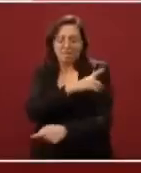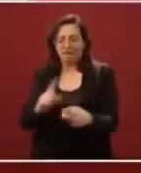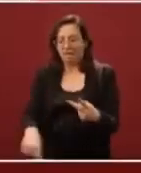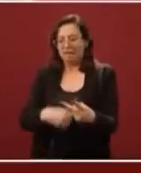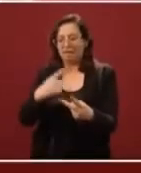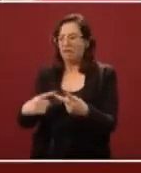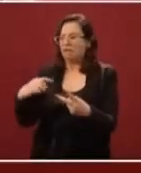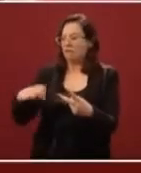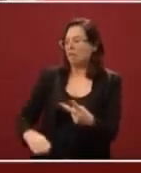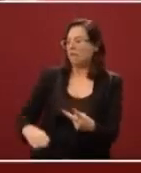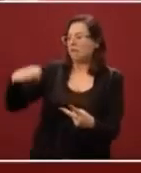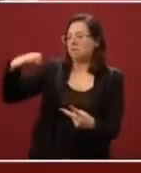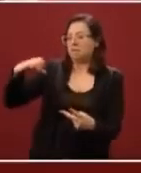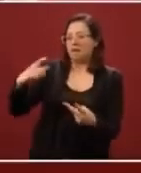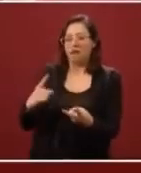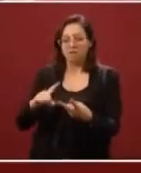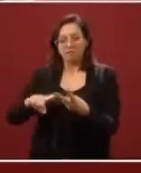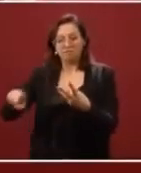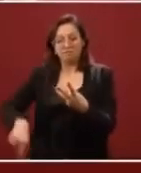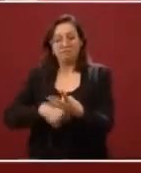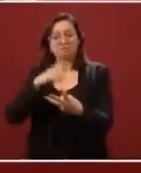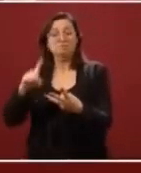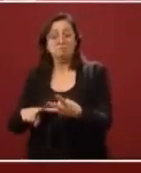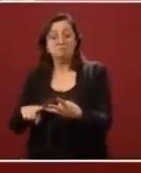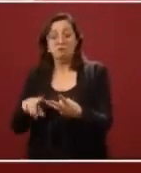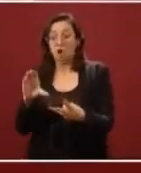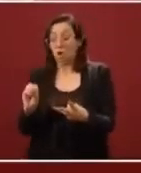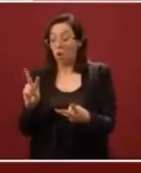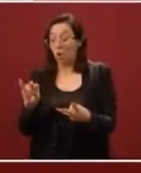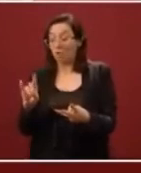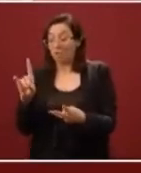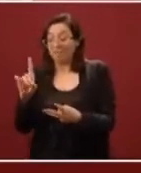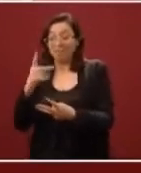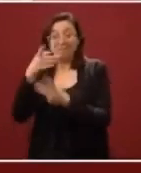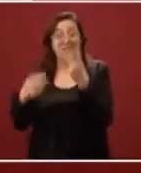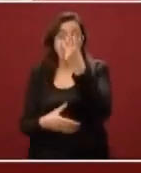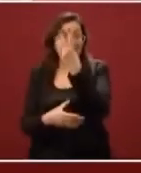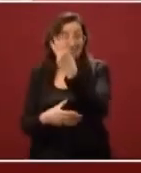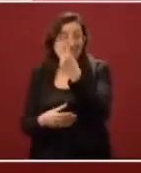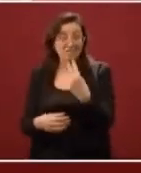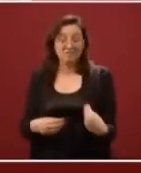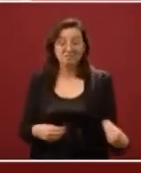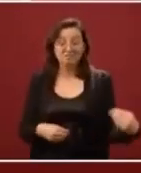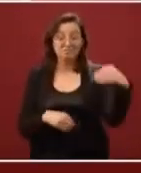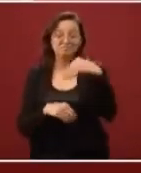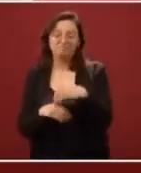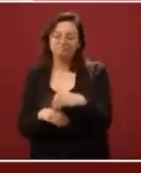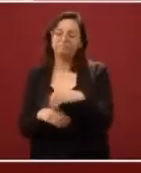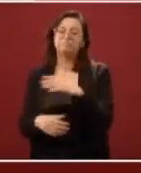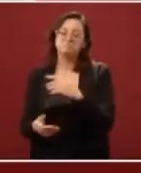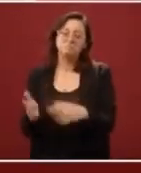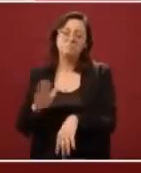desencadenar una enfermedad más grave y lamentablemente el deceso de la persona, pues los estamos también.